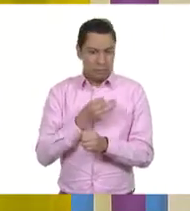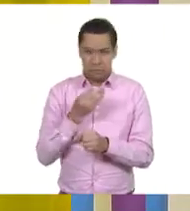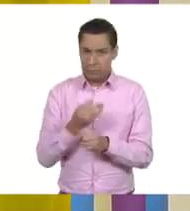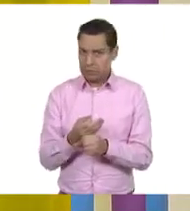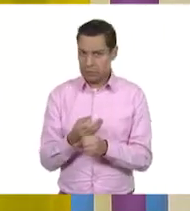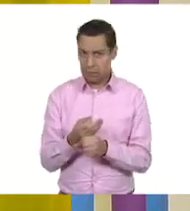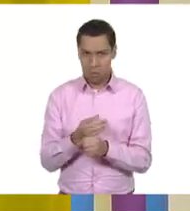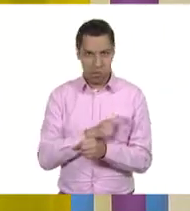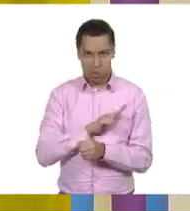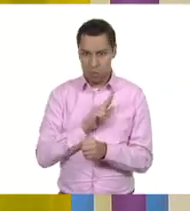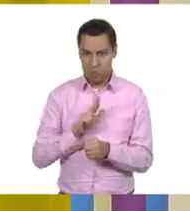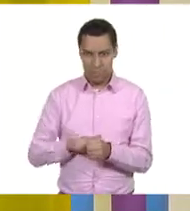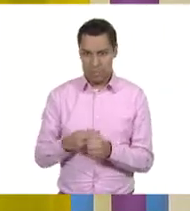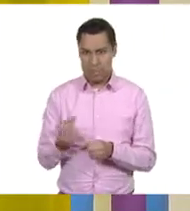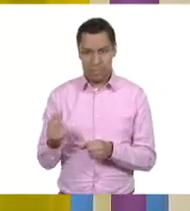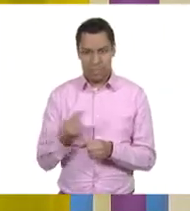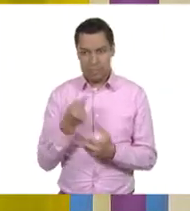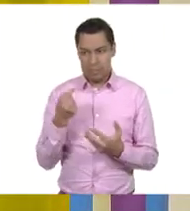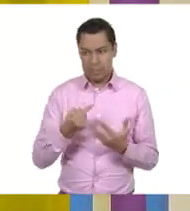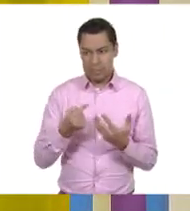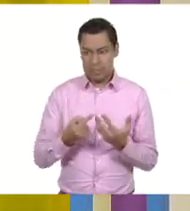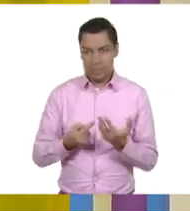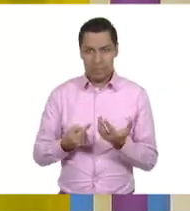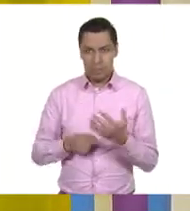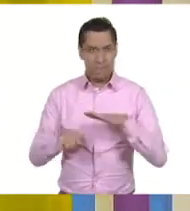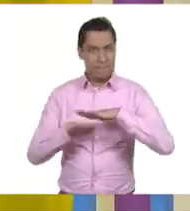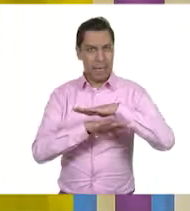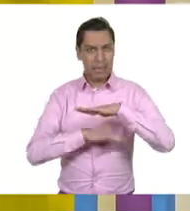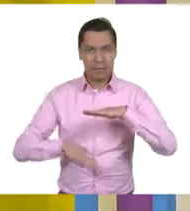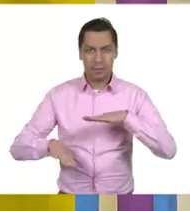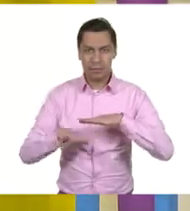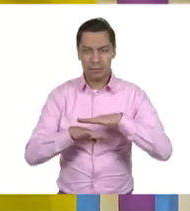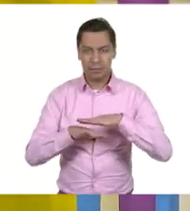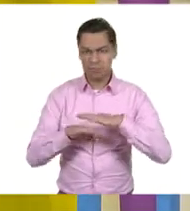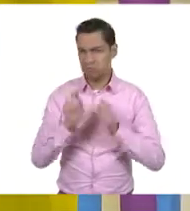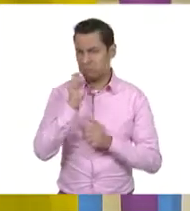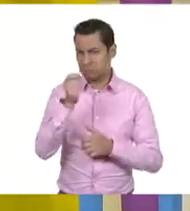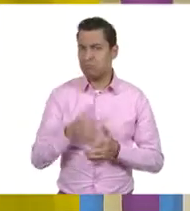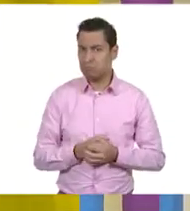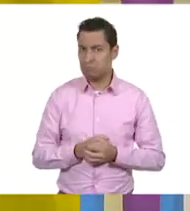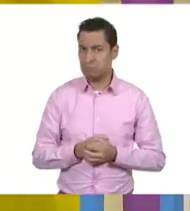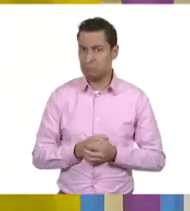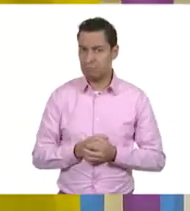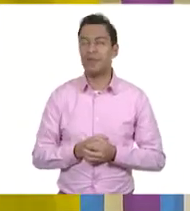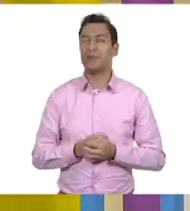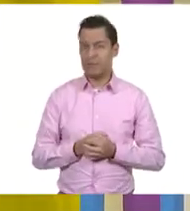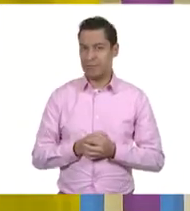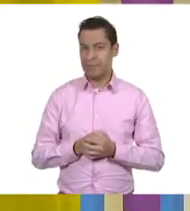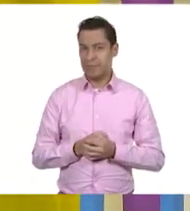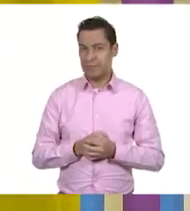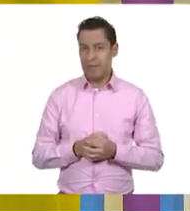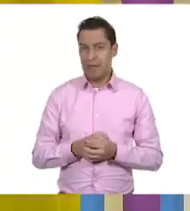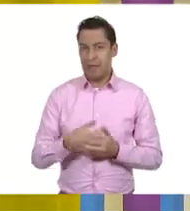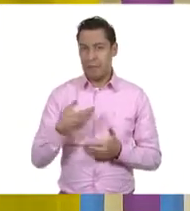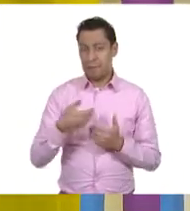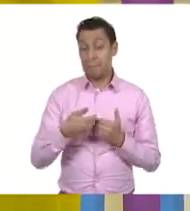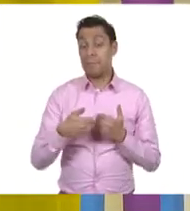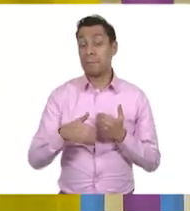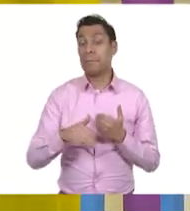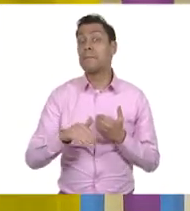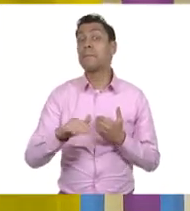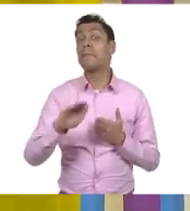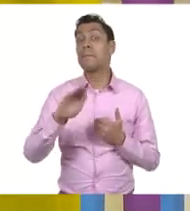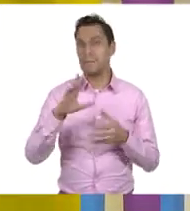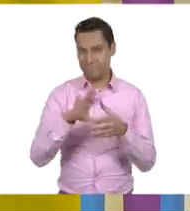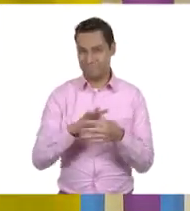¿Ustedes qué imaginan? ¿A qué nos referimos cuando hablamos de las necesidades básicas? Bueno, pues para entrar inmediatamente